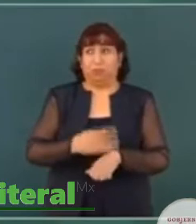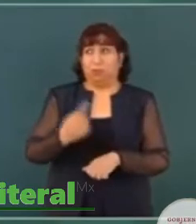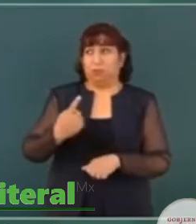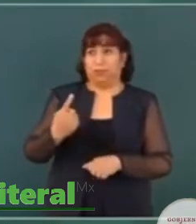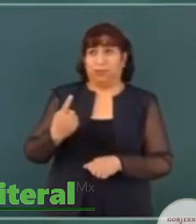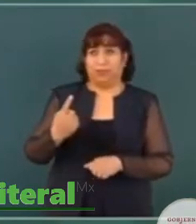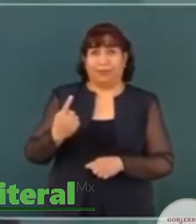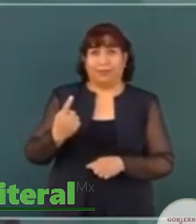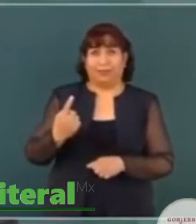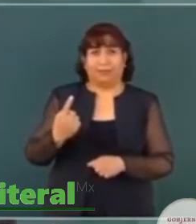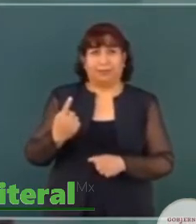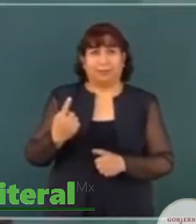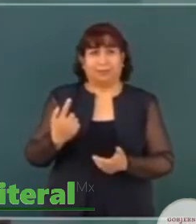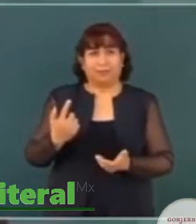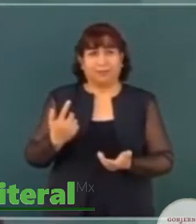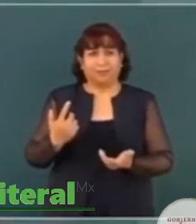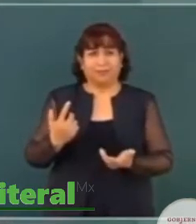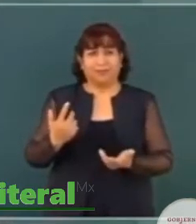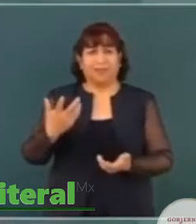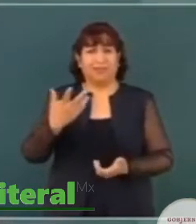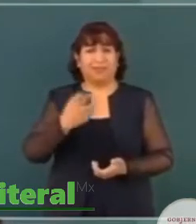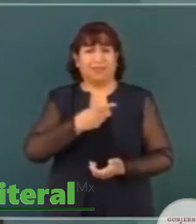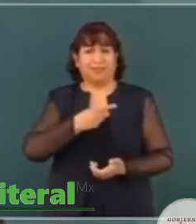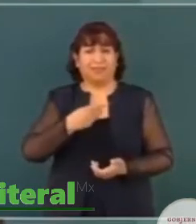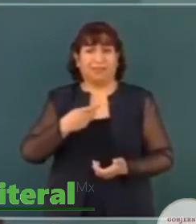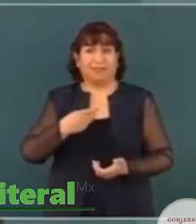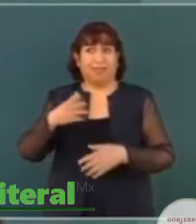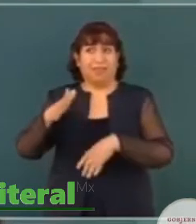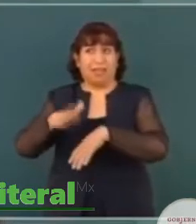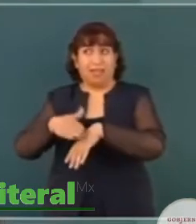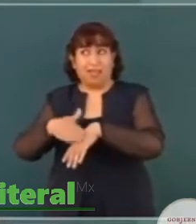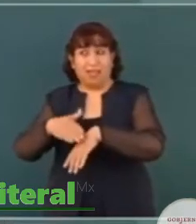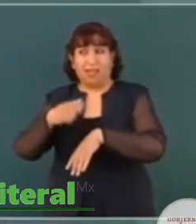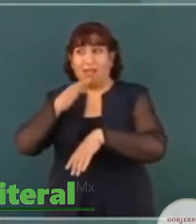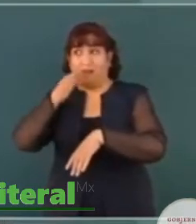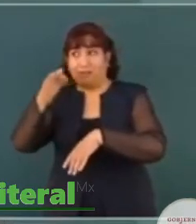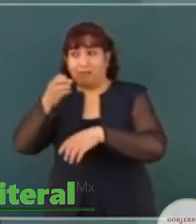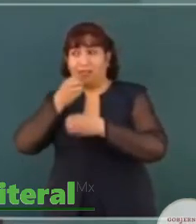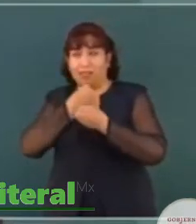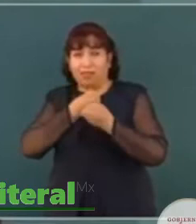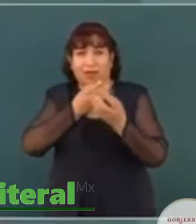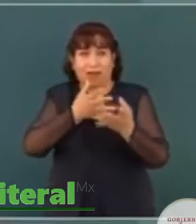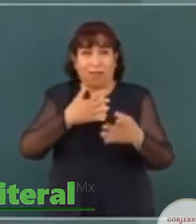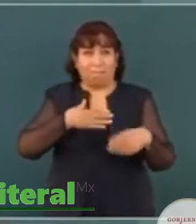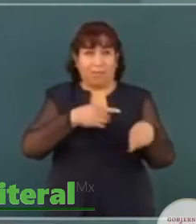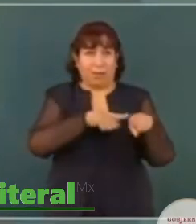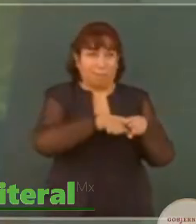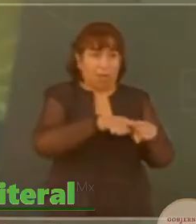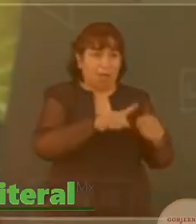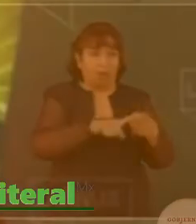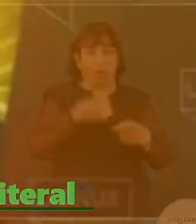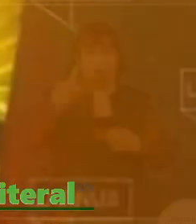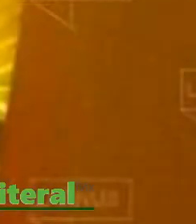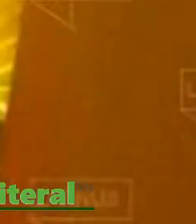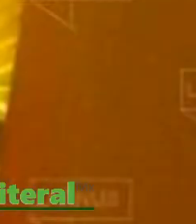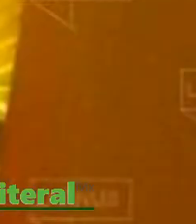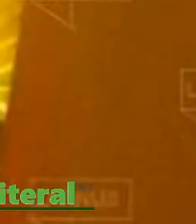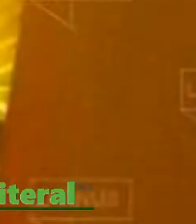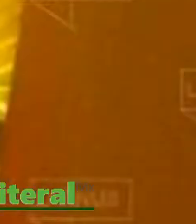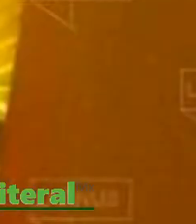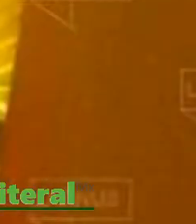tienen que llamar a declarar a mi hermano, a David León,